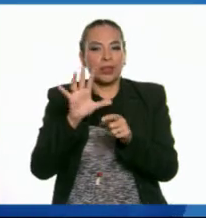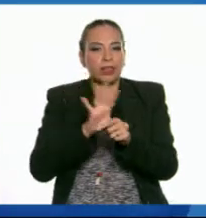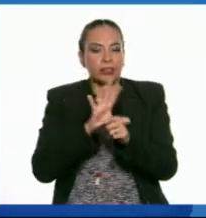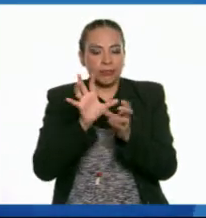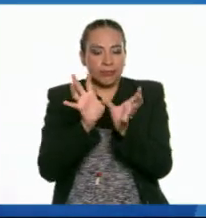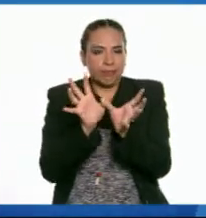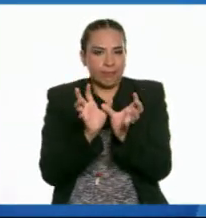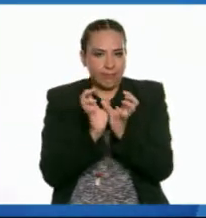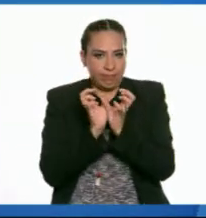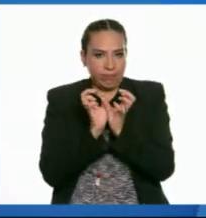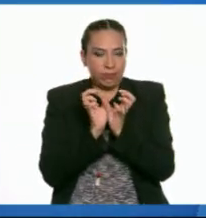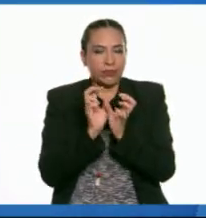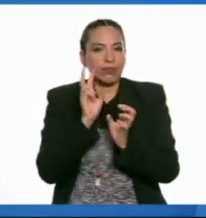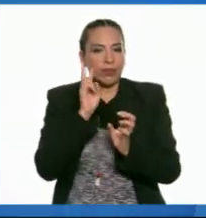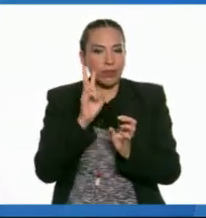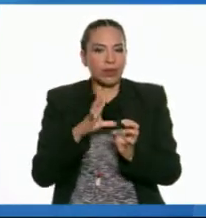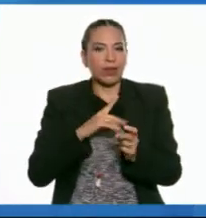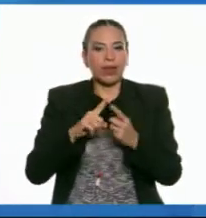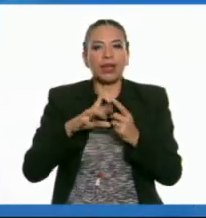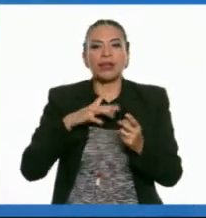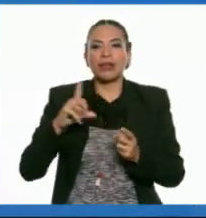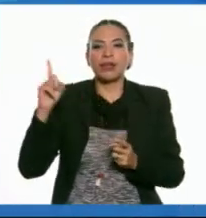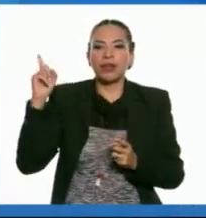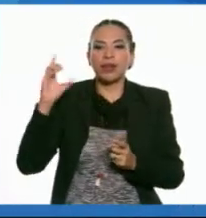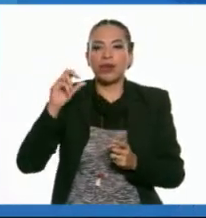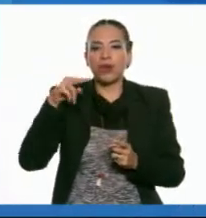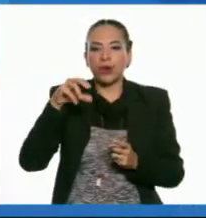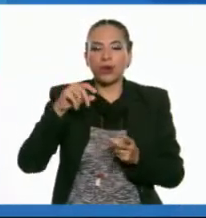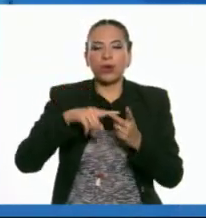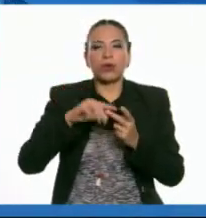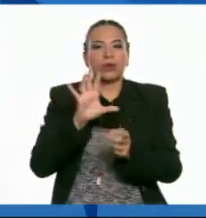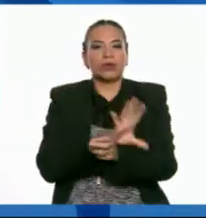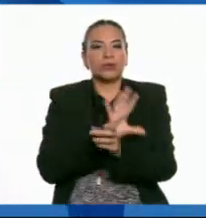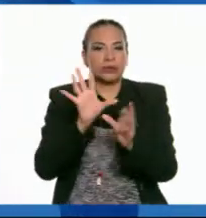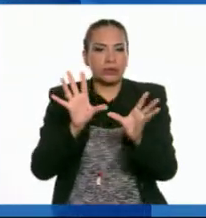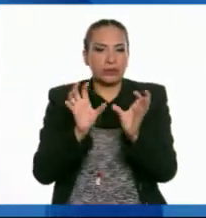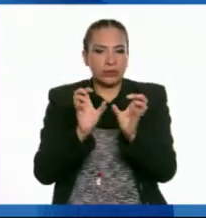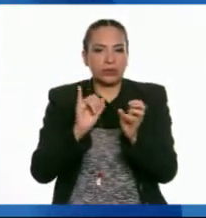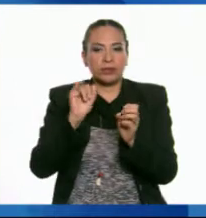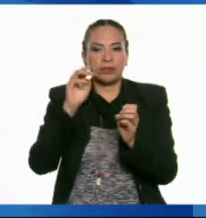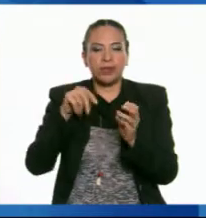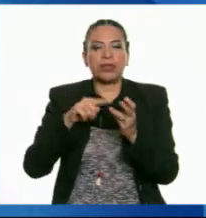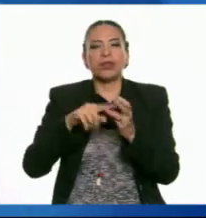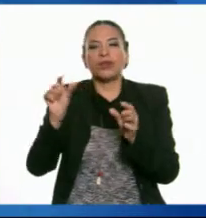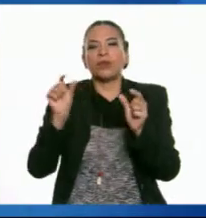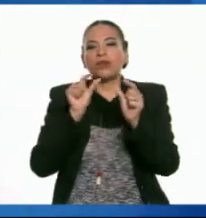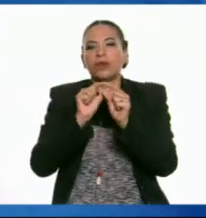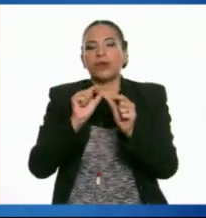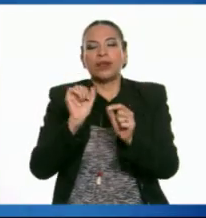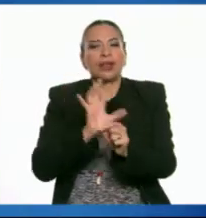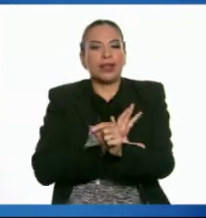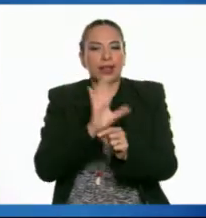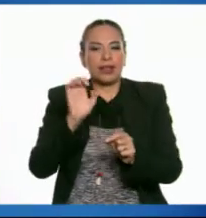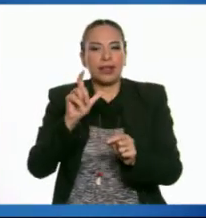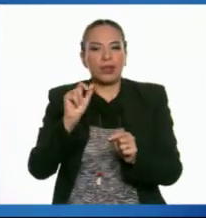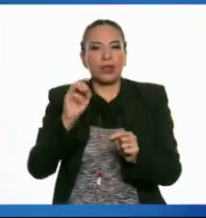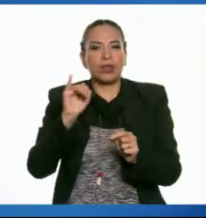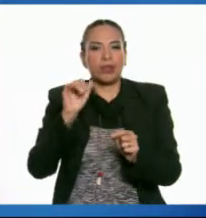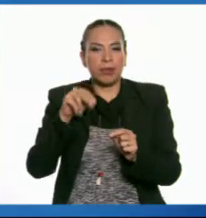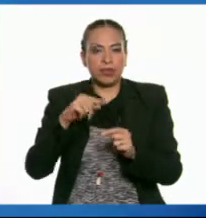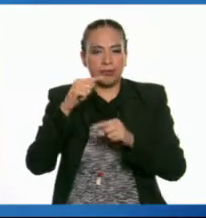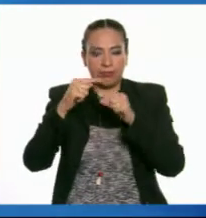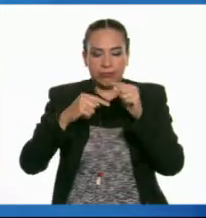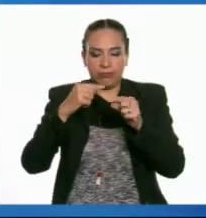electroimán. Podemos ver el cono, el imán y la bobina para el electroimán. Que podemos ver el cable